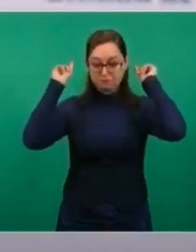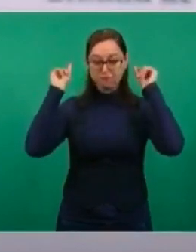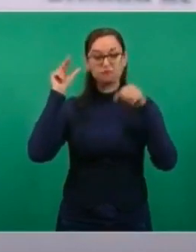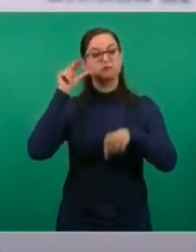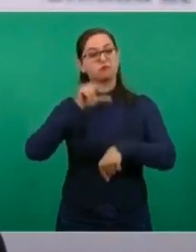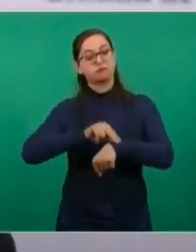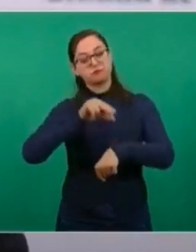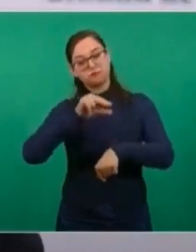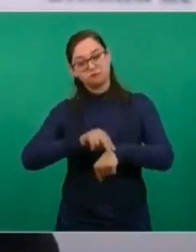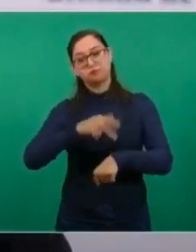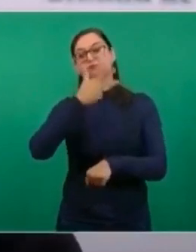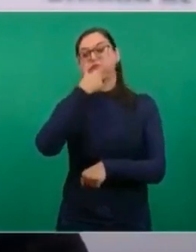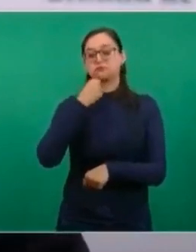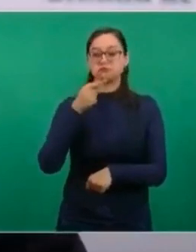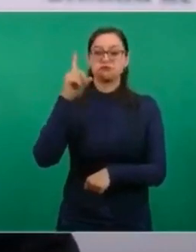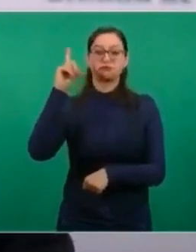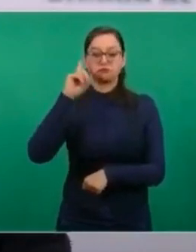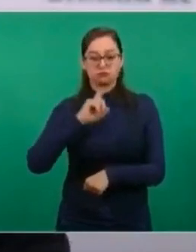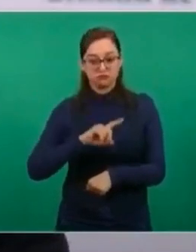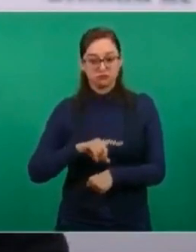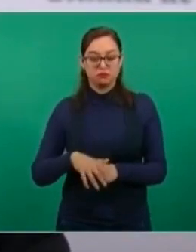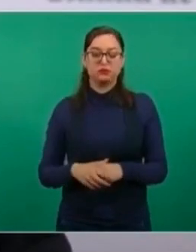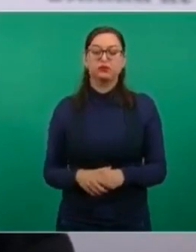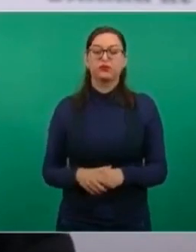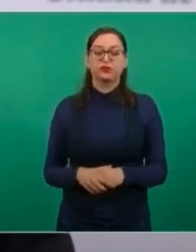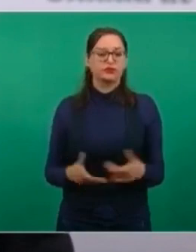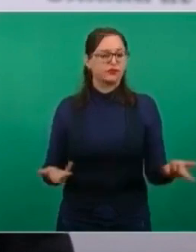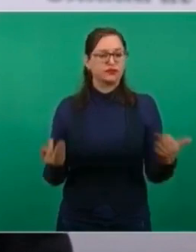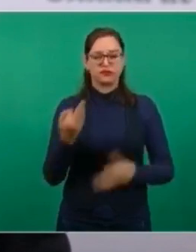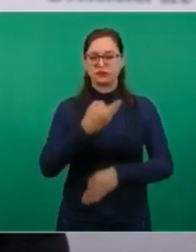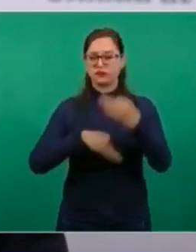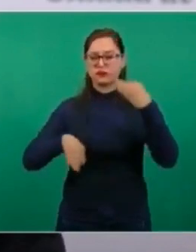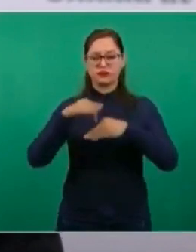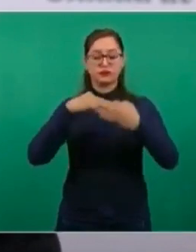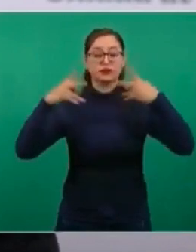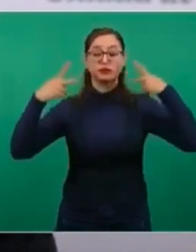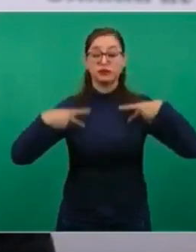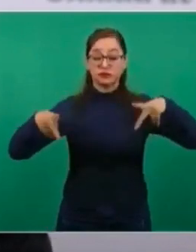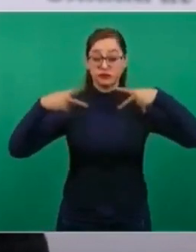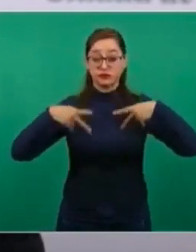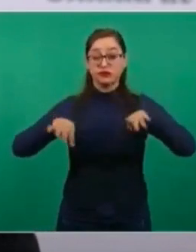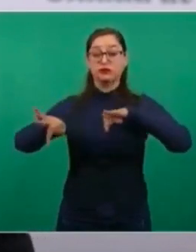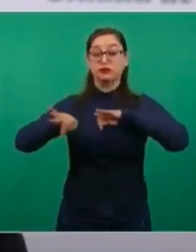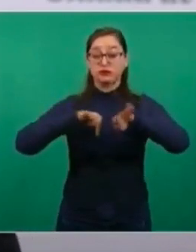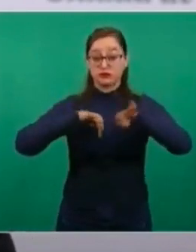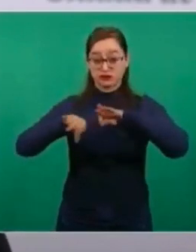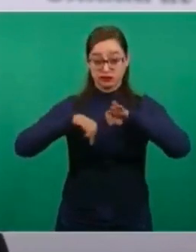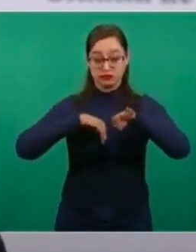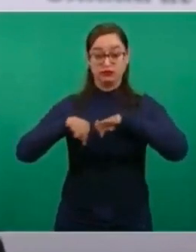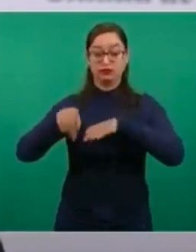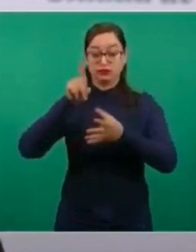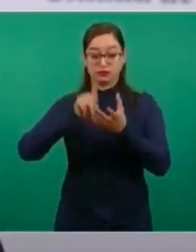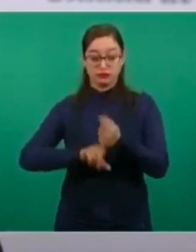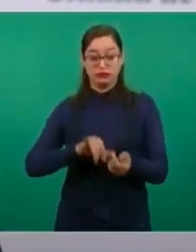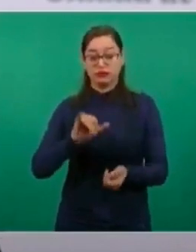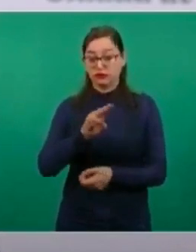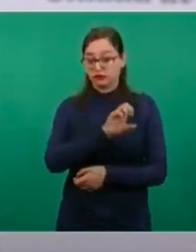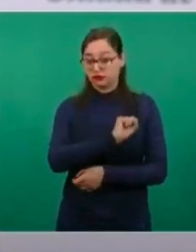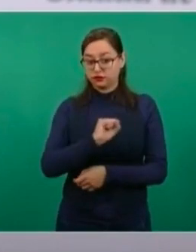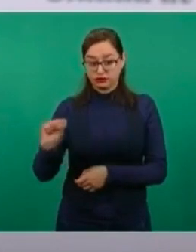doctores, doctoras y de todos los trabajadores del Seguro Social.